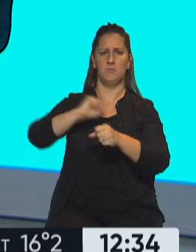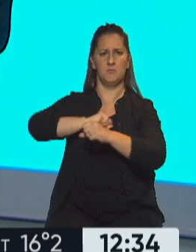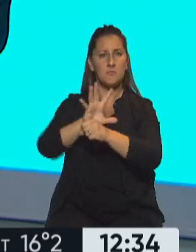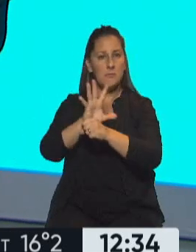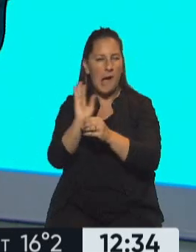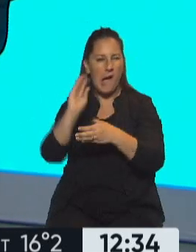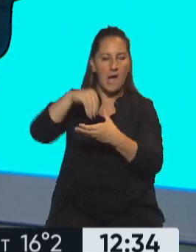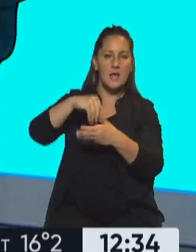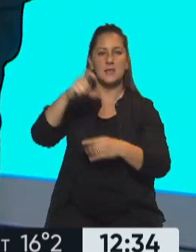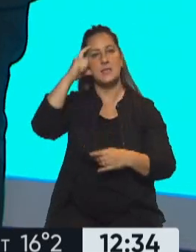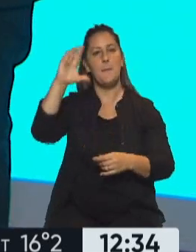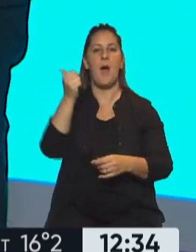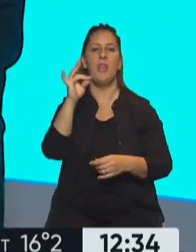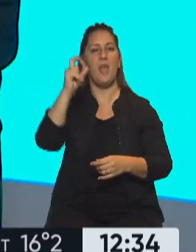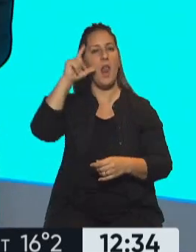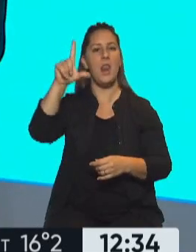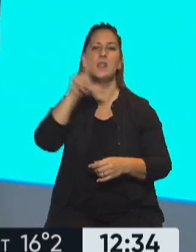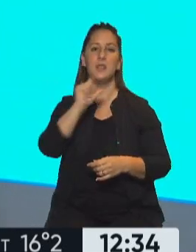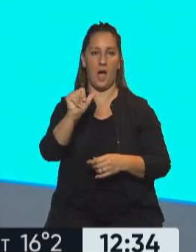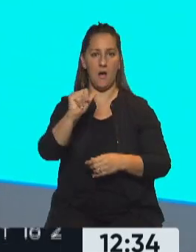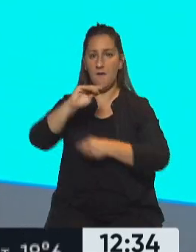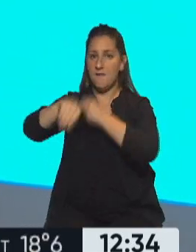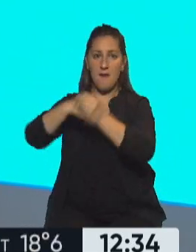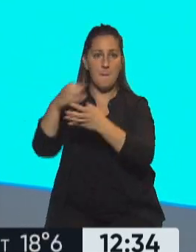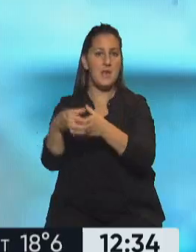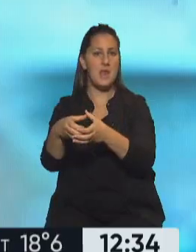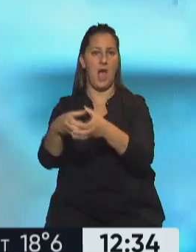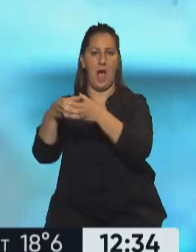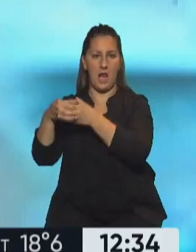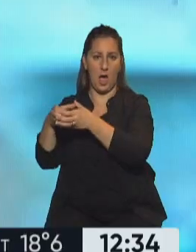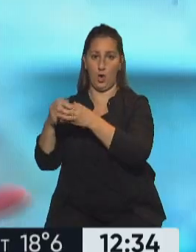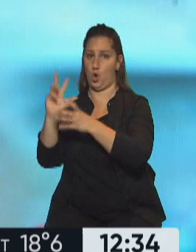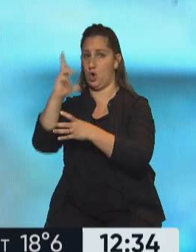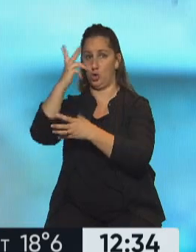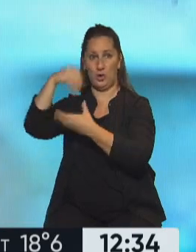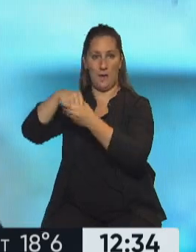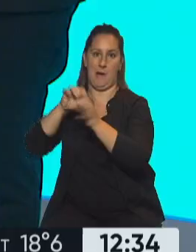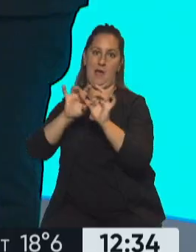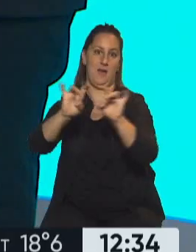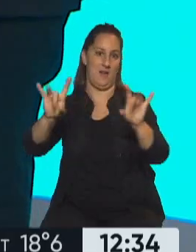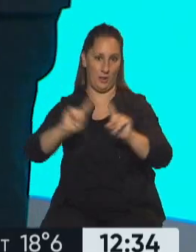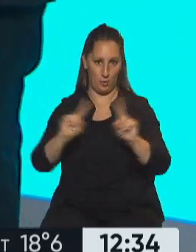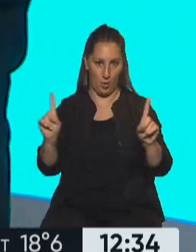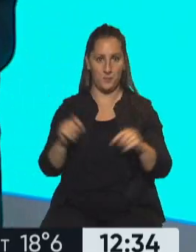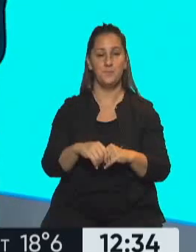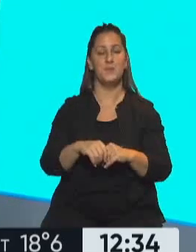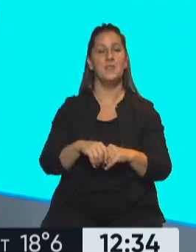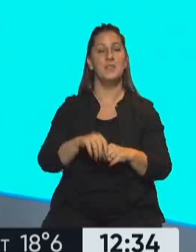nueva cepa, la cepa Delta. Toda la familia está aislada, se las aisló en un hotel para que no puedan contagiar, obviamente. Una variante que preocupa y mucho en el mundo.